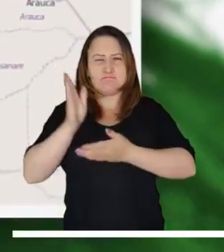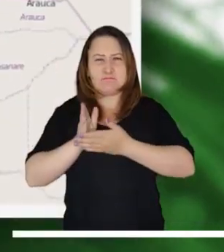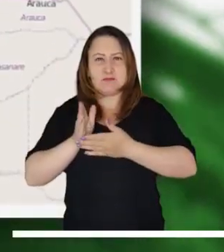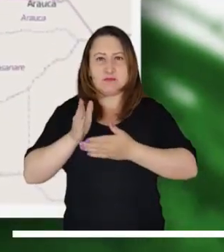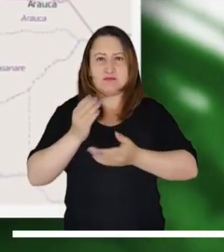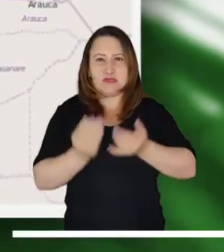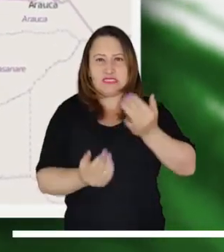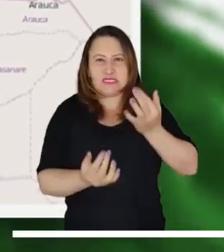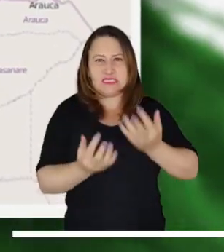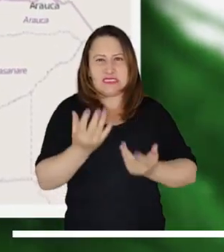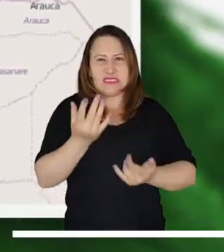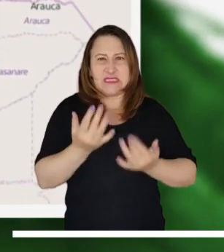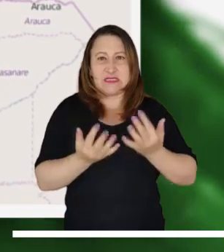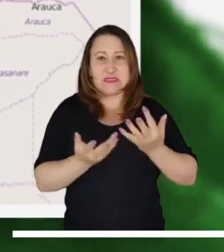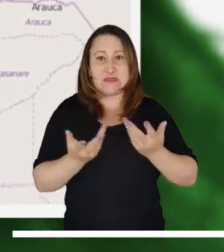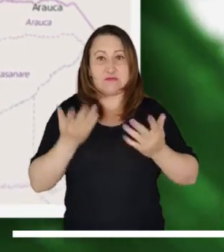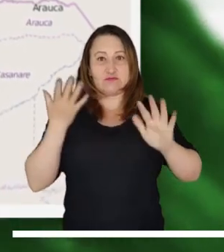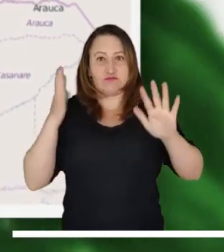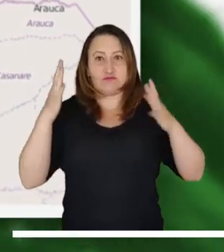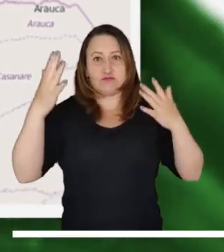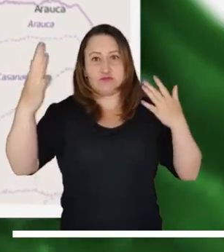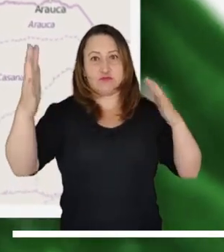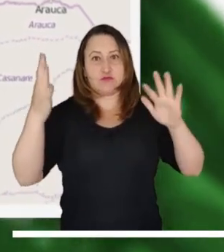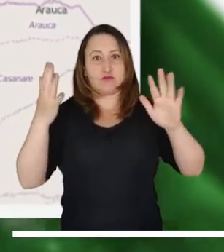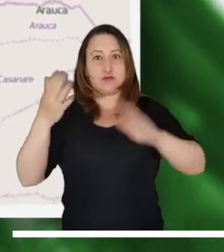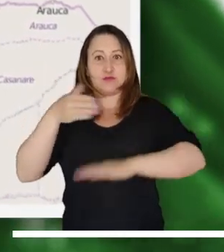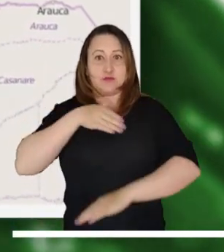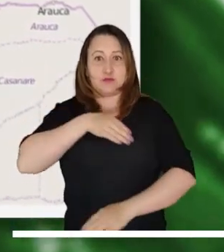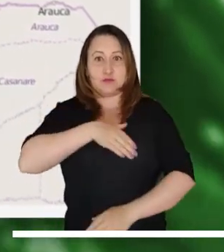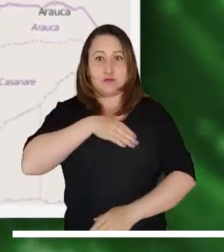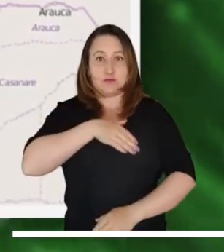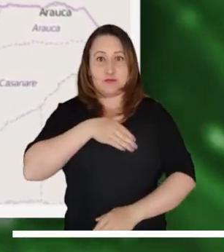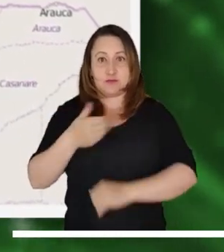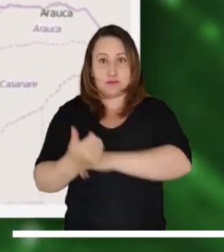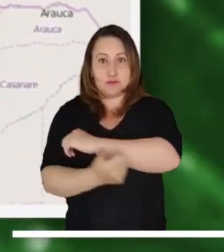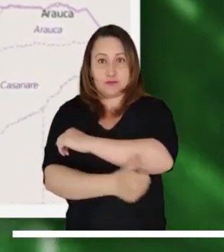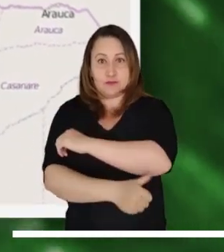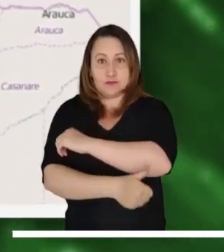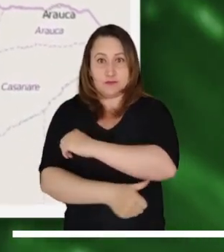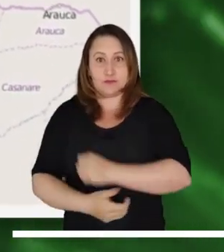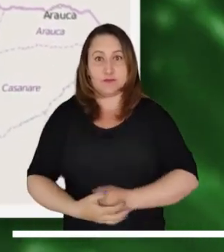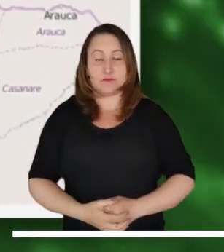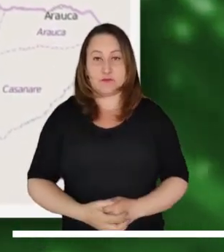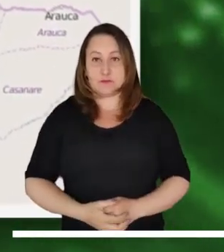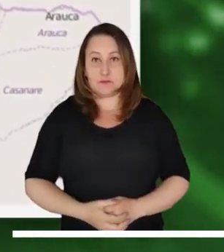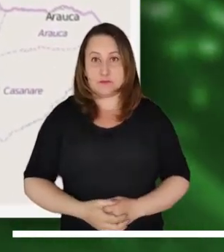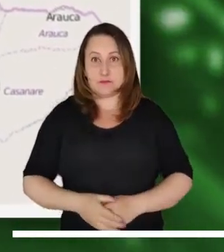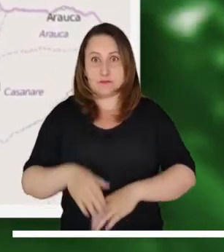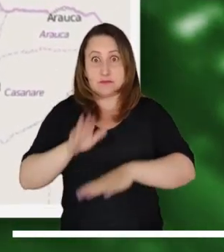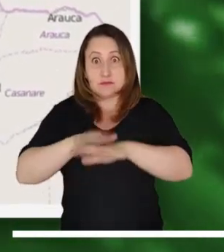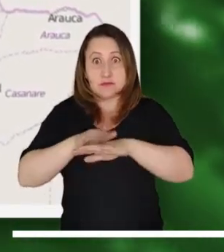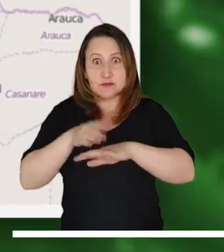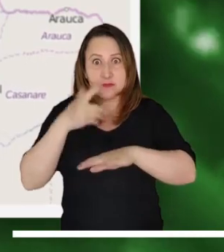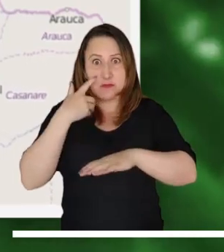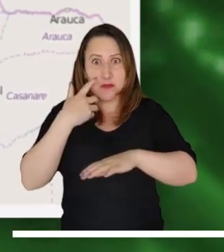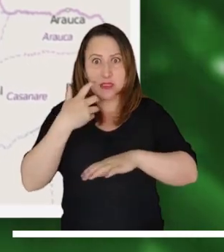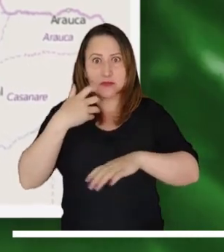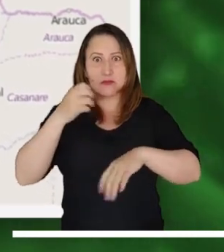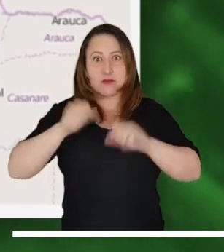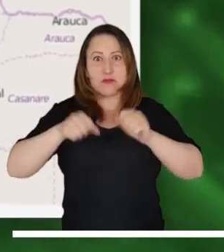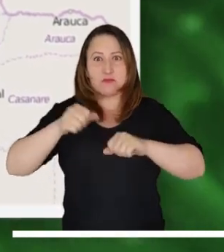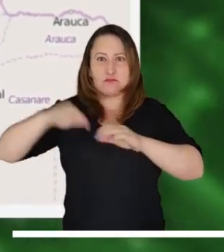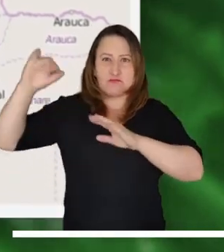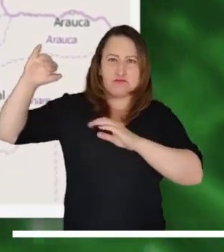Alerta naranja por moderada probabilidad de ocurrencia de incendios en la cobertura vegetal de Bolívar y Boyacá.